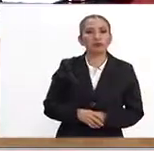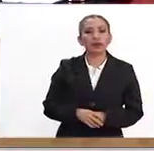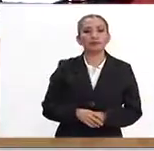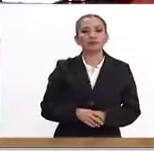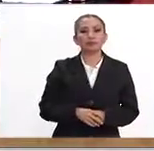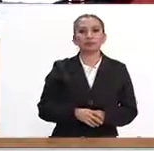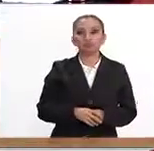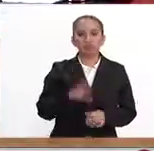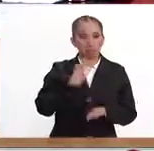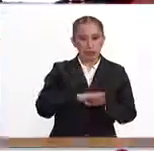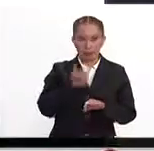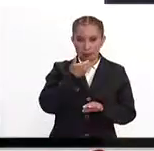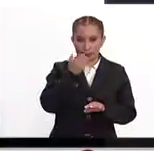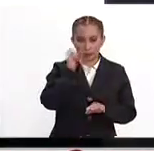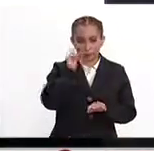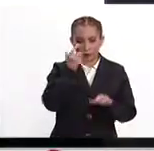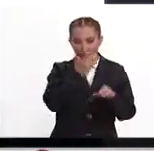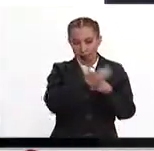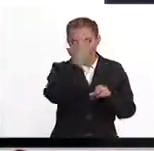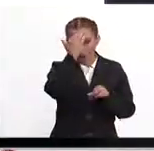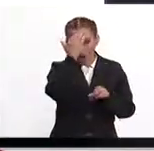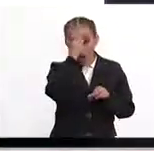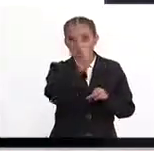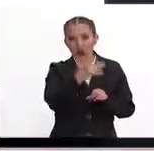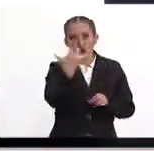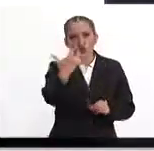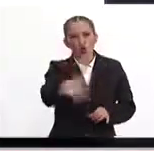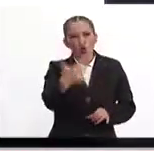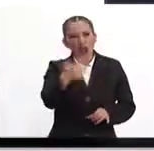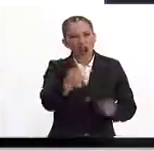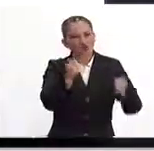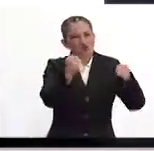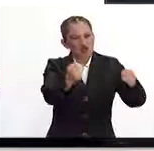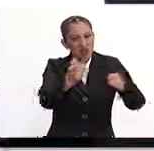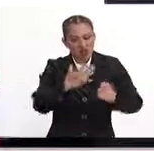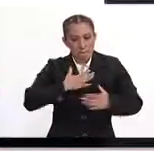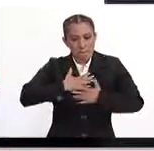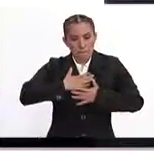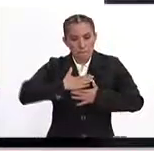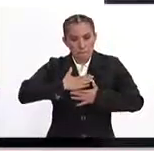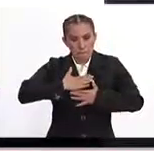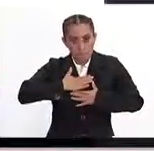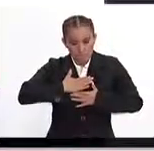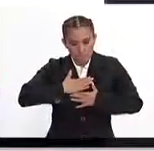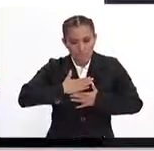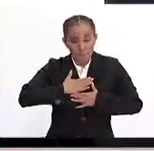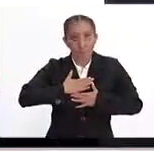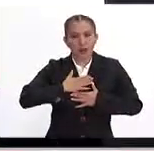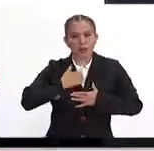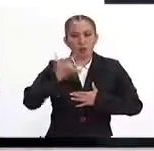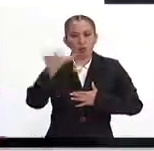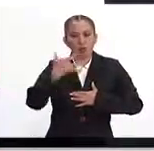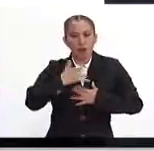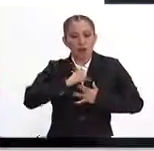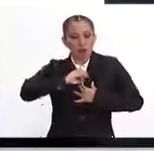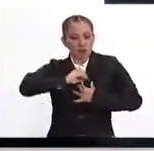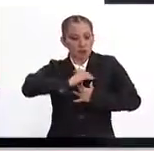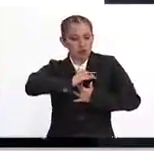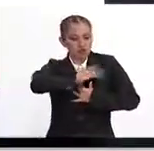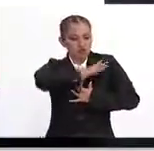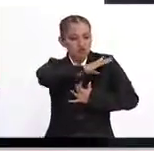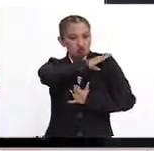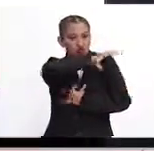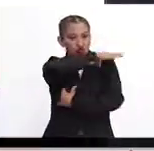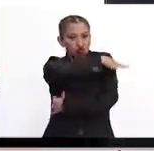Pues la más común y que se conoce es un dolor agudo en el pecho que se corre hacia el